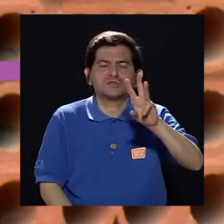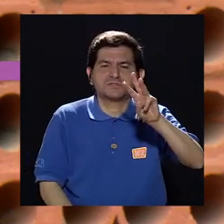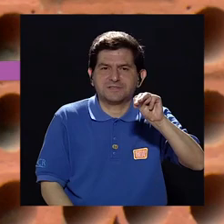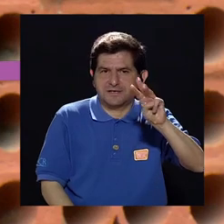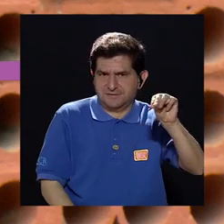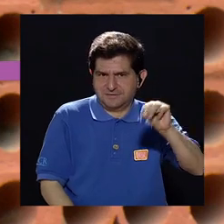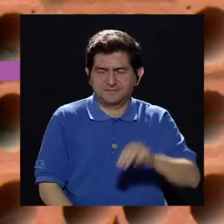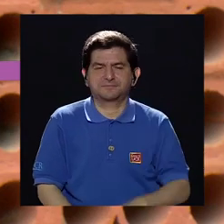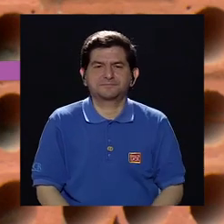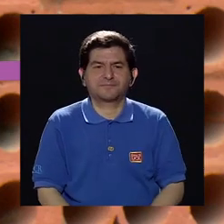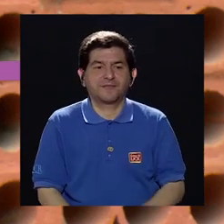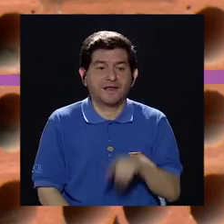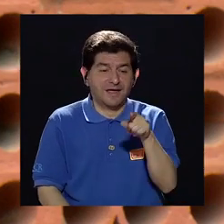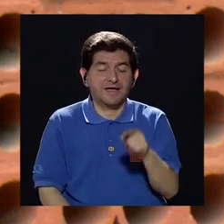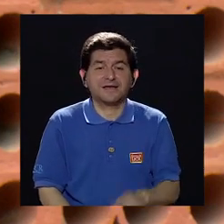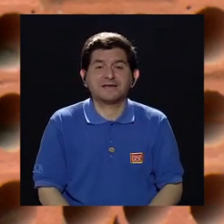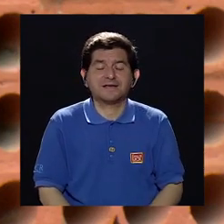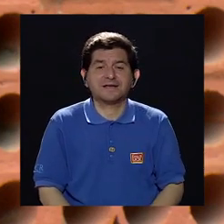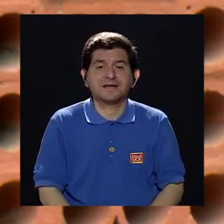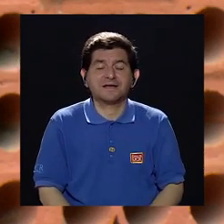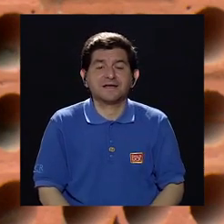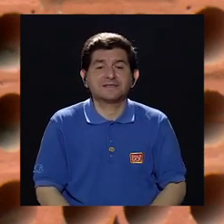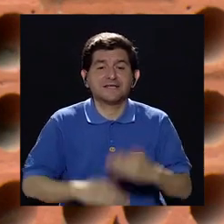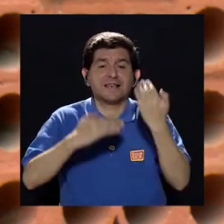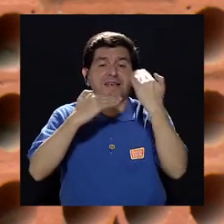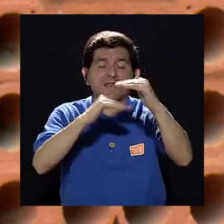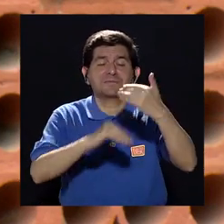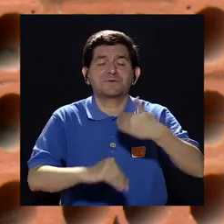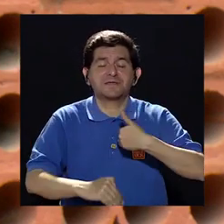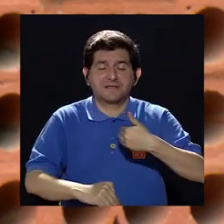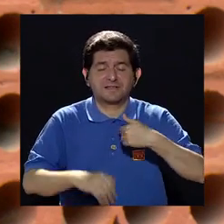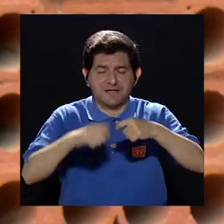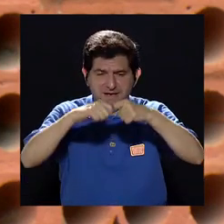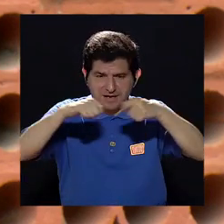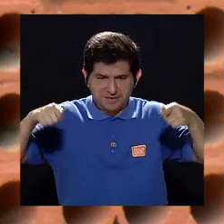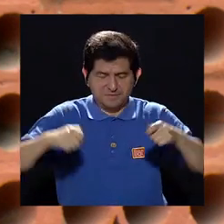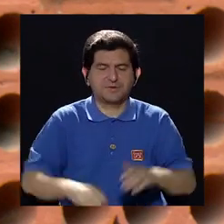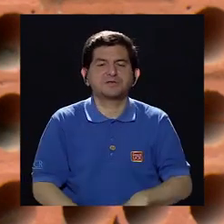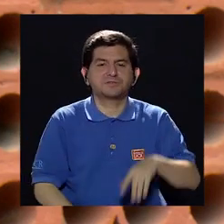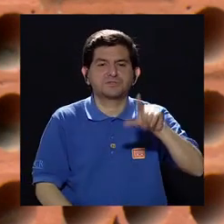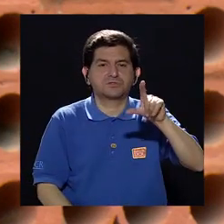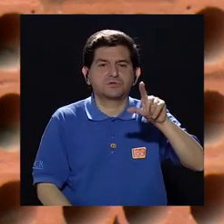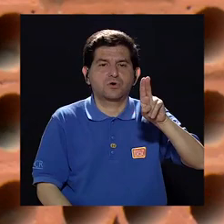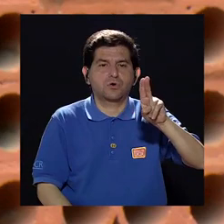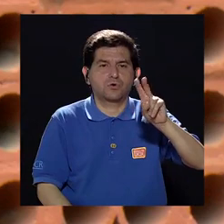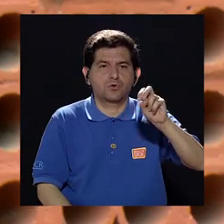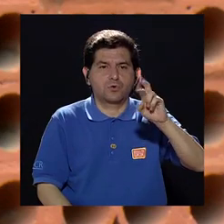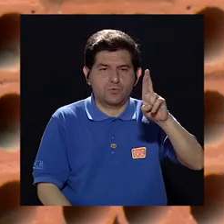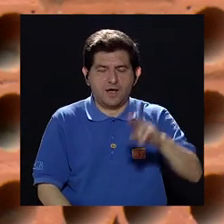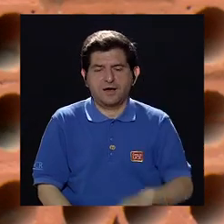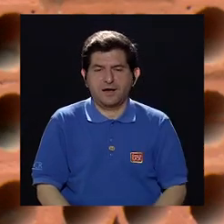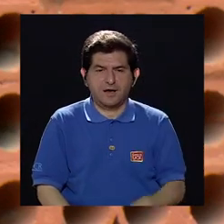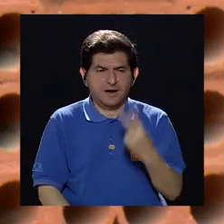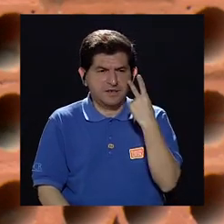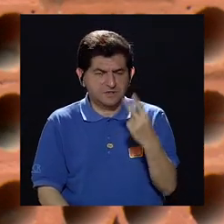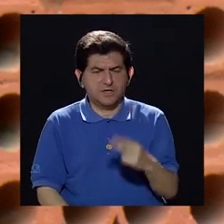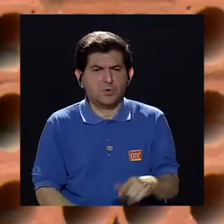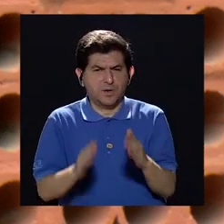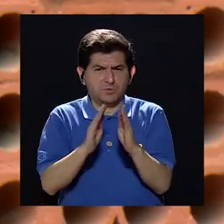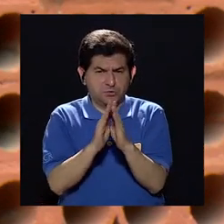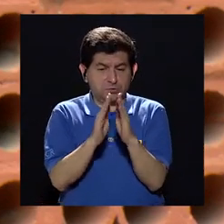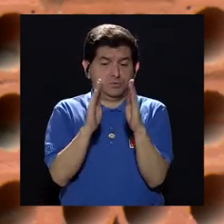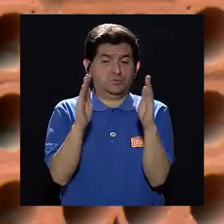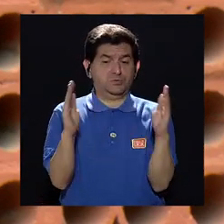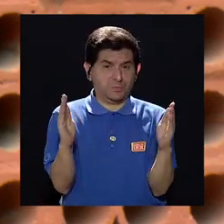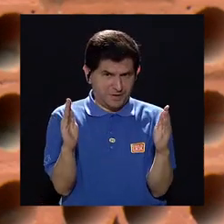seis milímetros, es la marca límite del tamaño que debe tener un lunar o una lesión. Si lo vemos que es